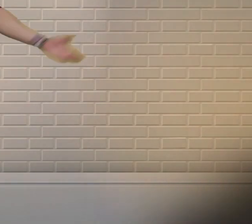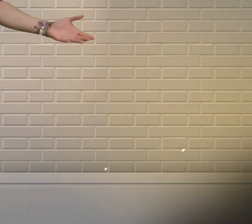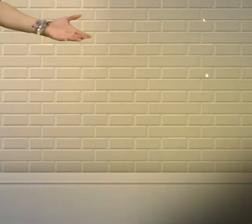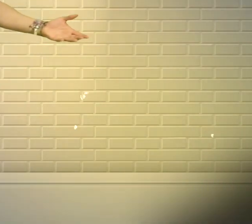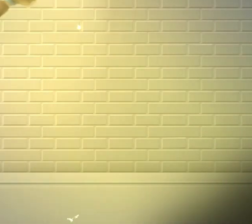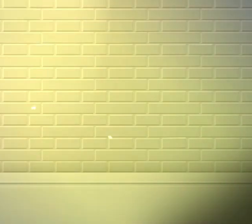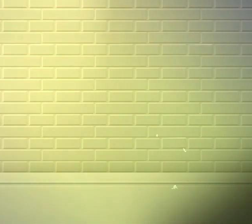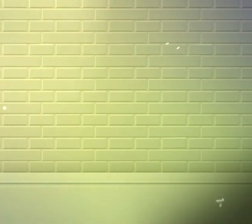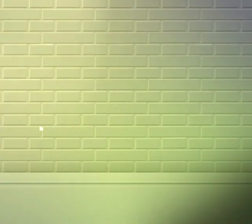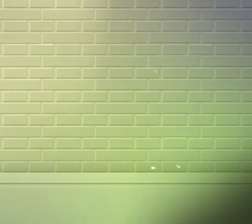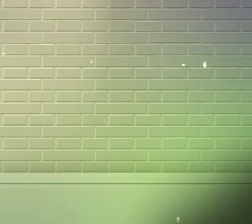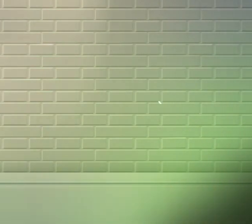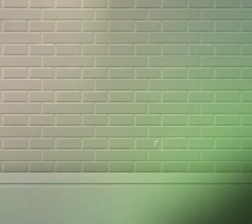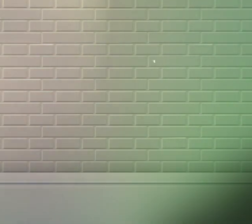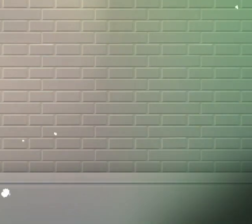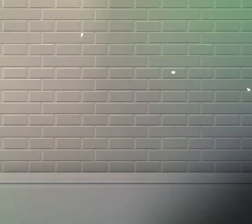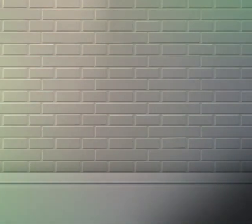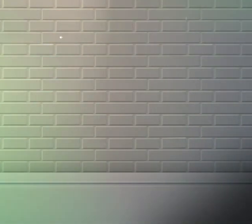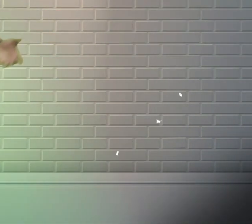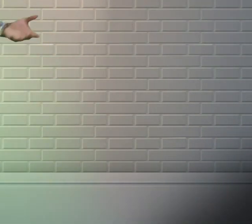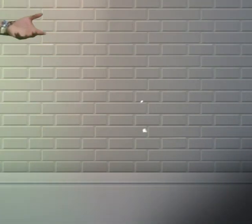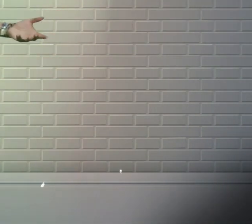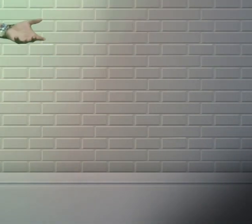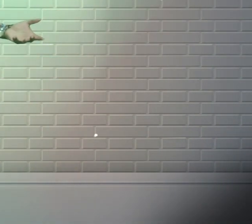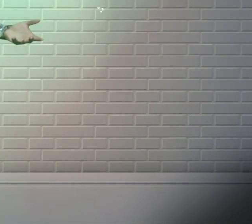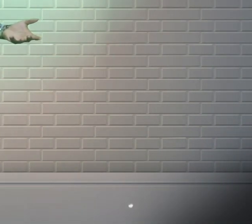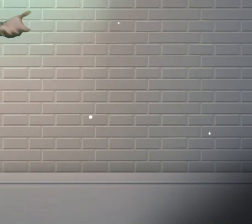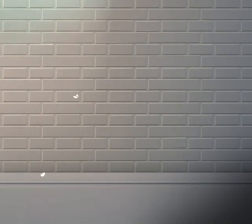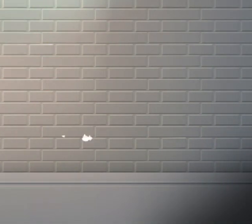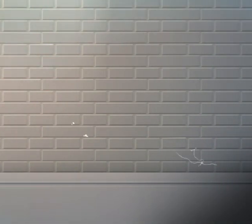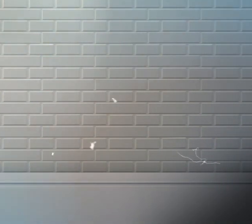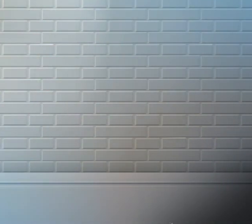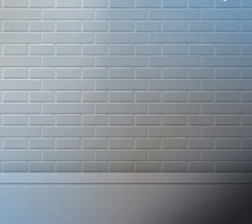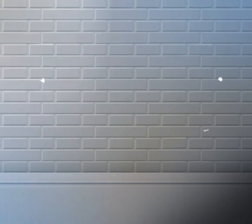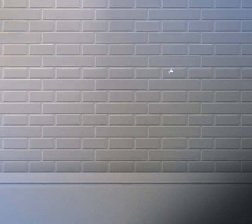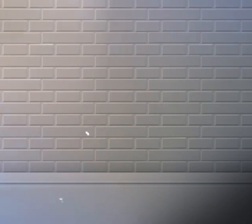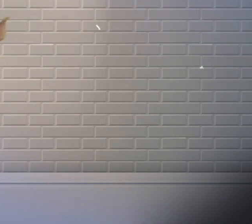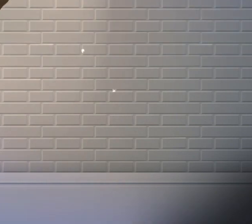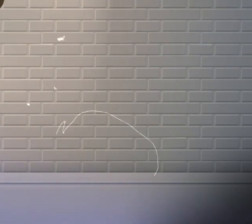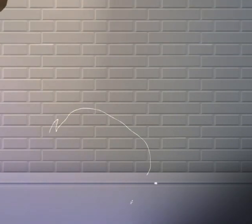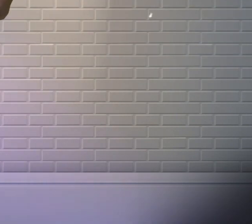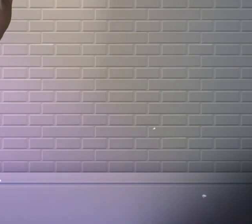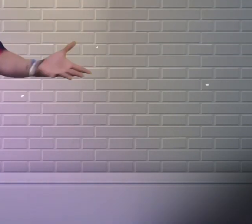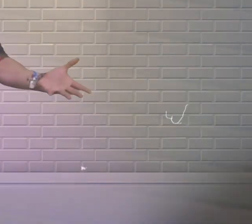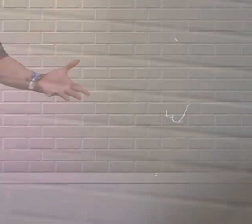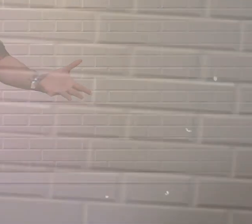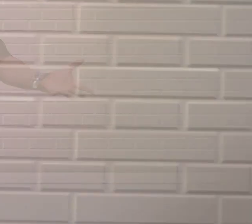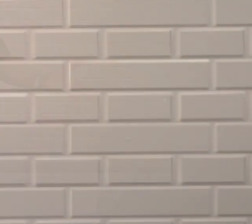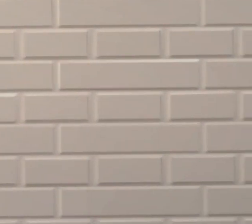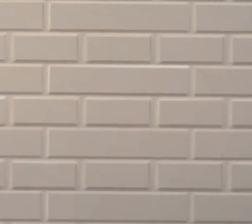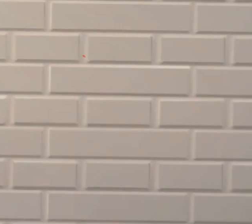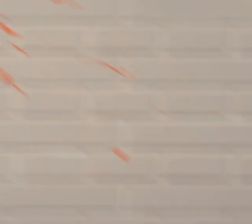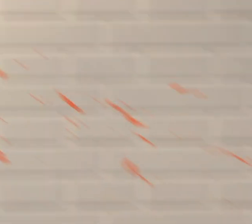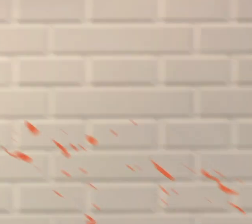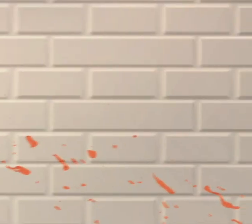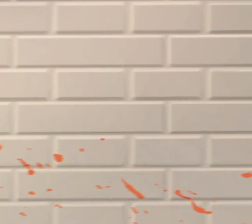Hola, bienvenidas y bienvenidos a una superclase con el Profe Pancho ¡Comenzamos!